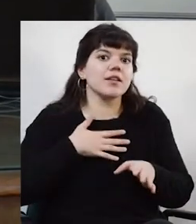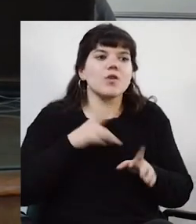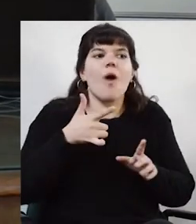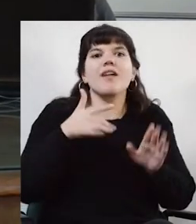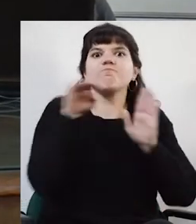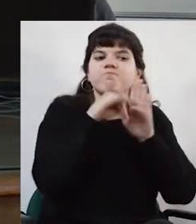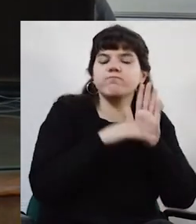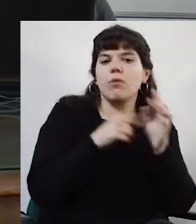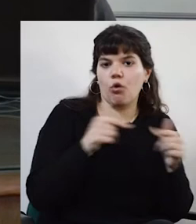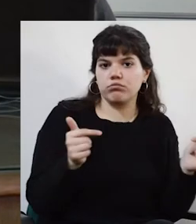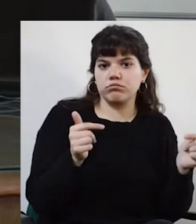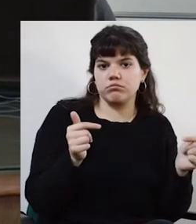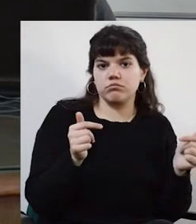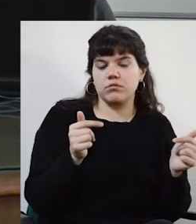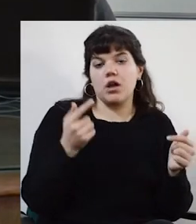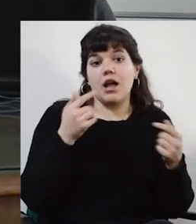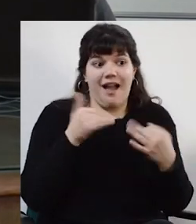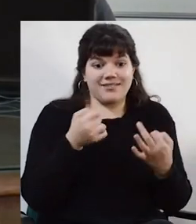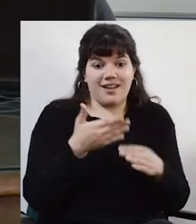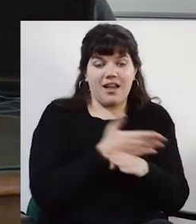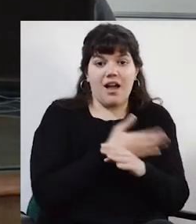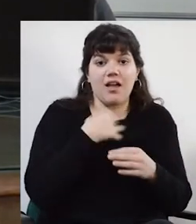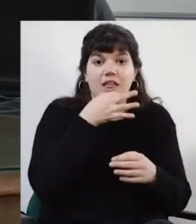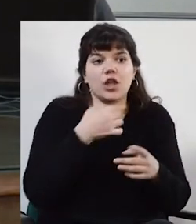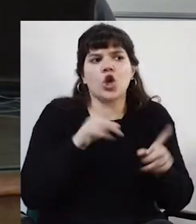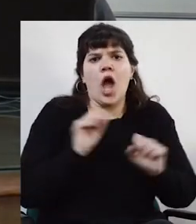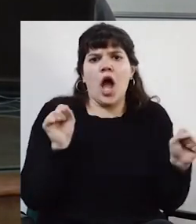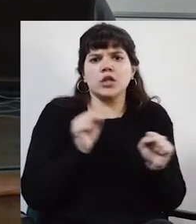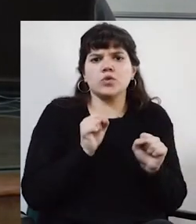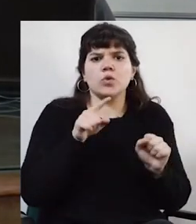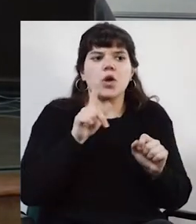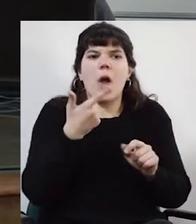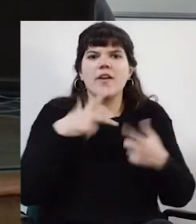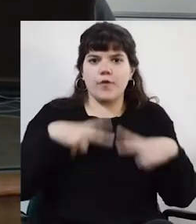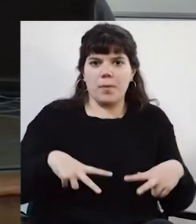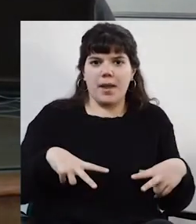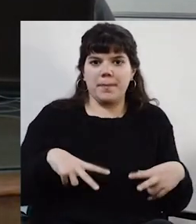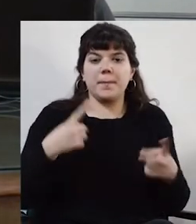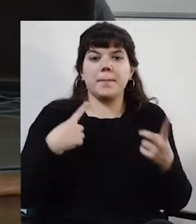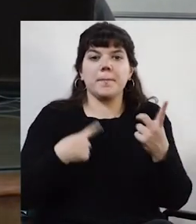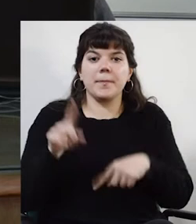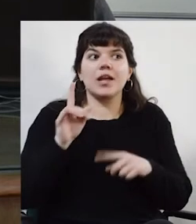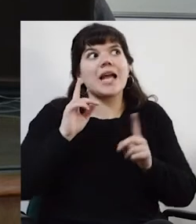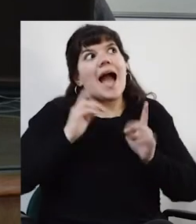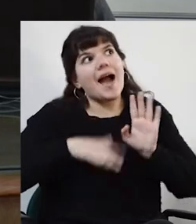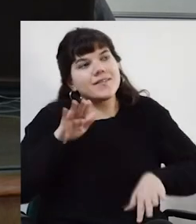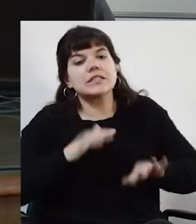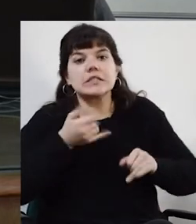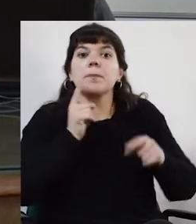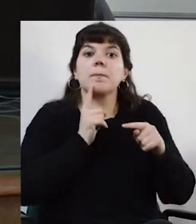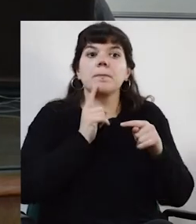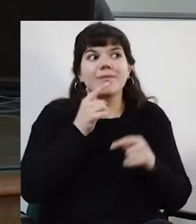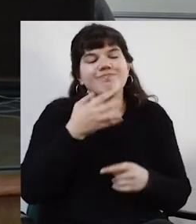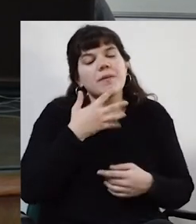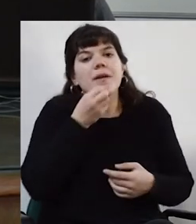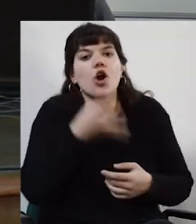reglas. Y como les decía recién, no me asusta que sean informales, pero tal, de repente sí está bueno en algún momento,